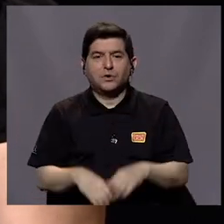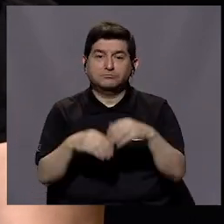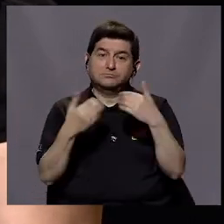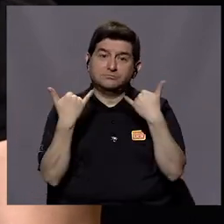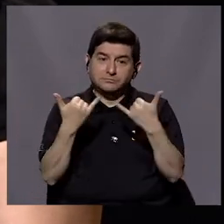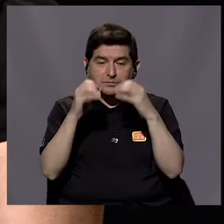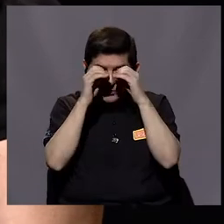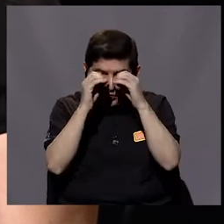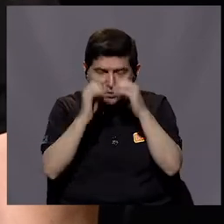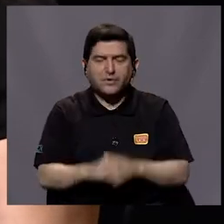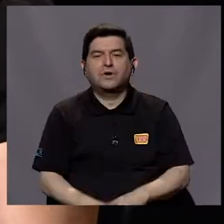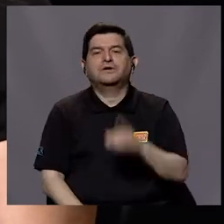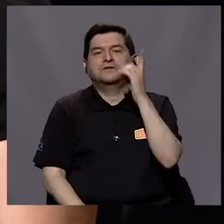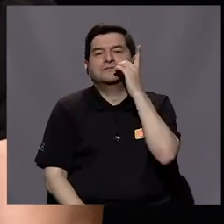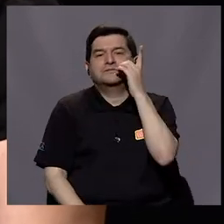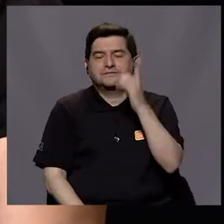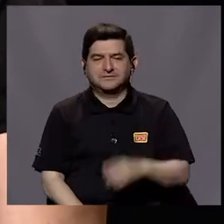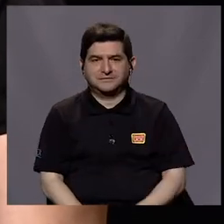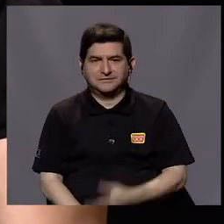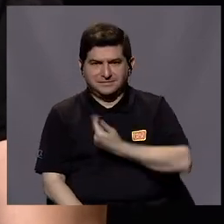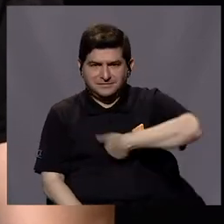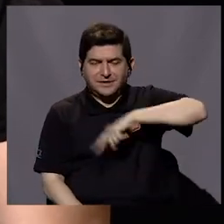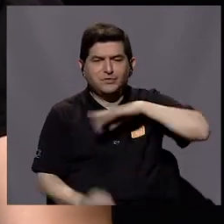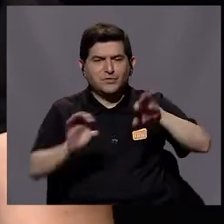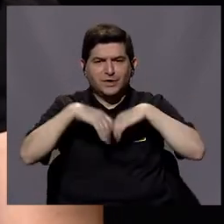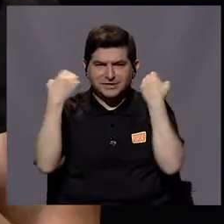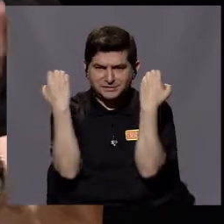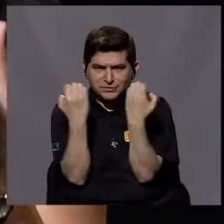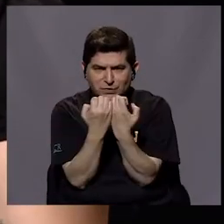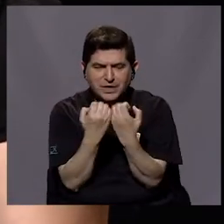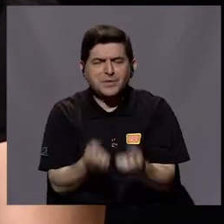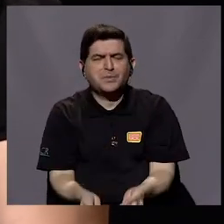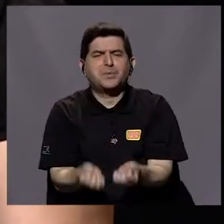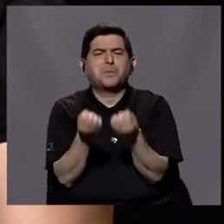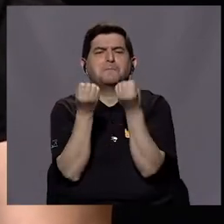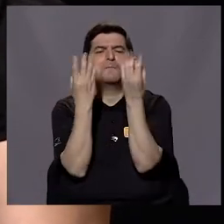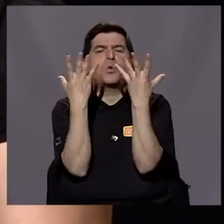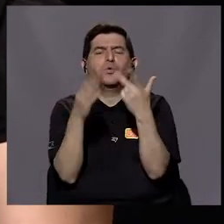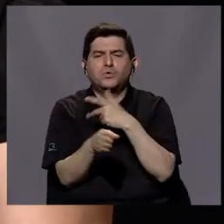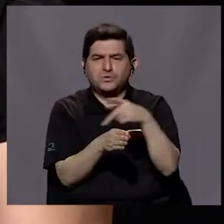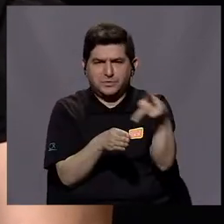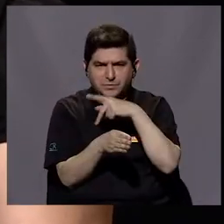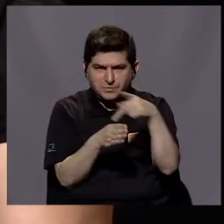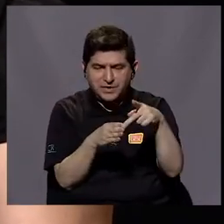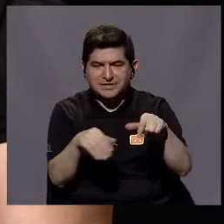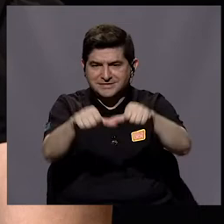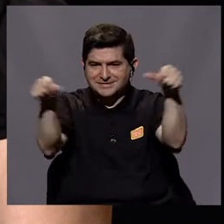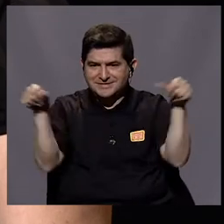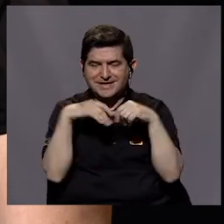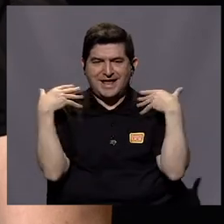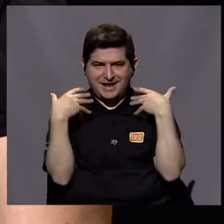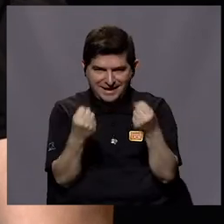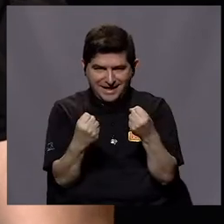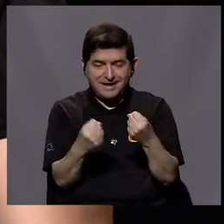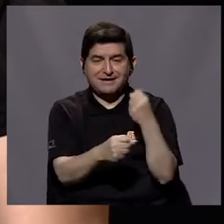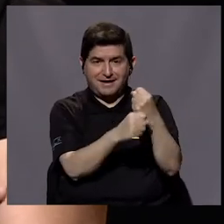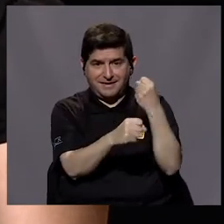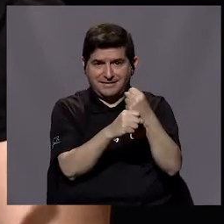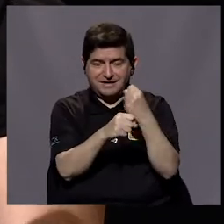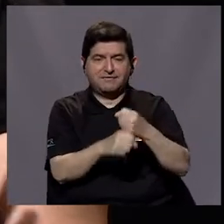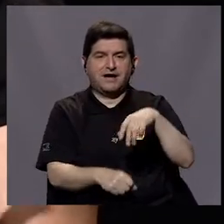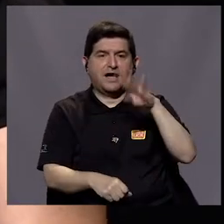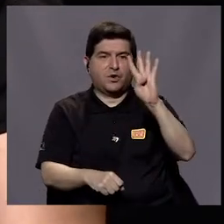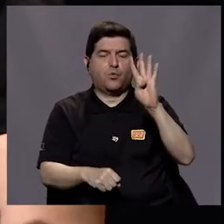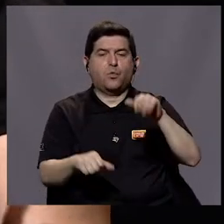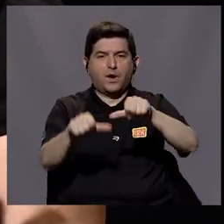microbiólogos, odontólogos. Somos un equipo compuesto por muchos profesionales de la salud y trabajamos